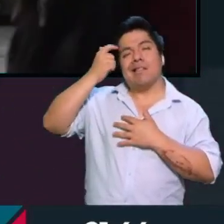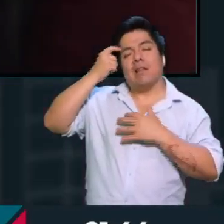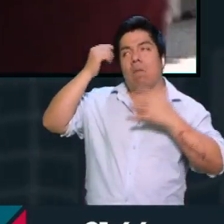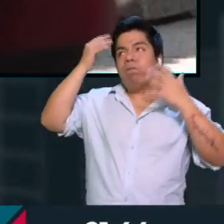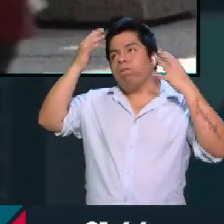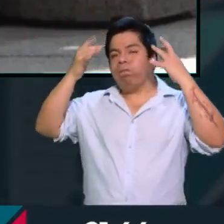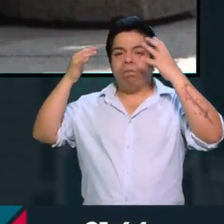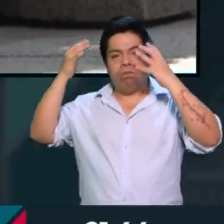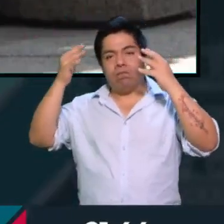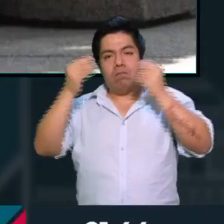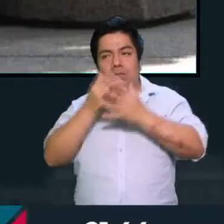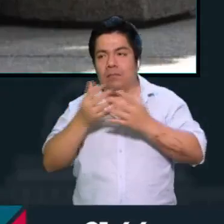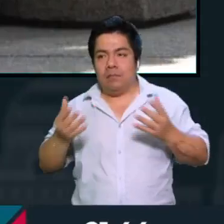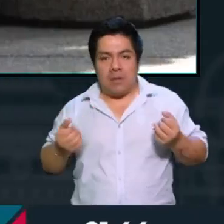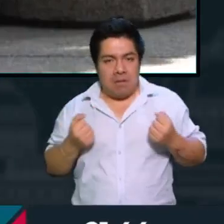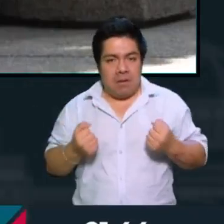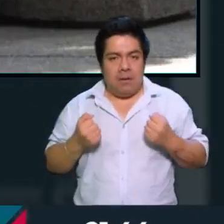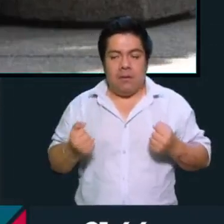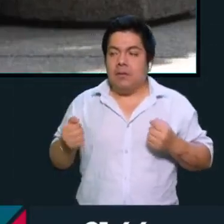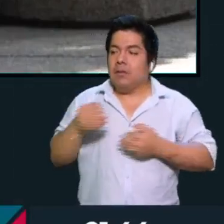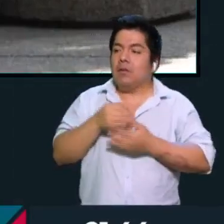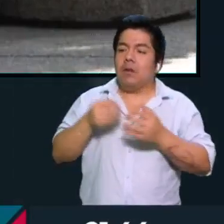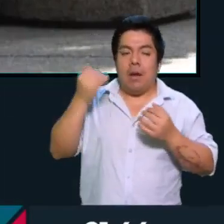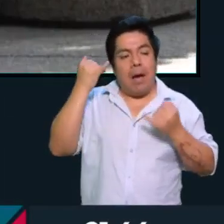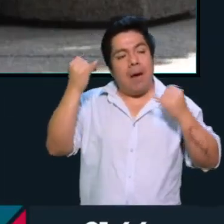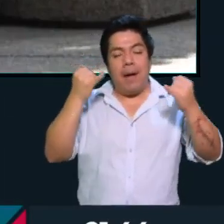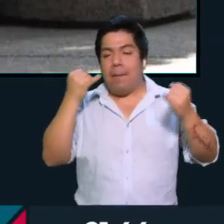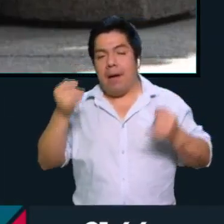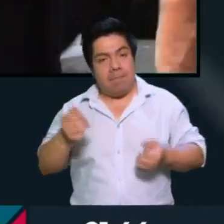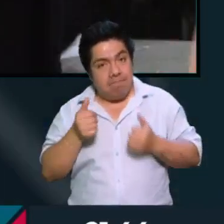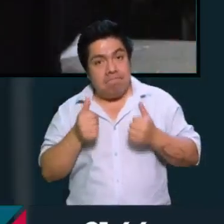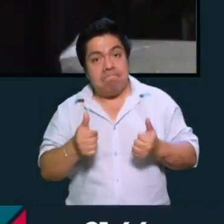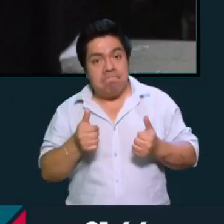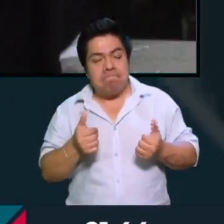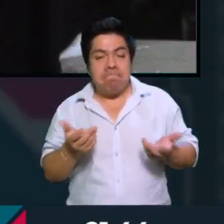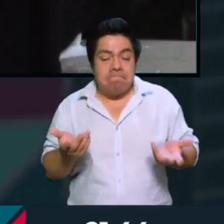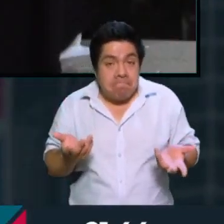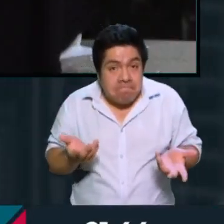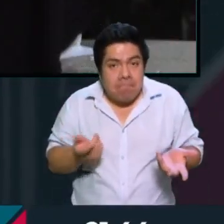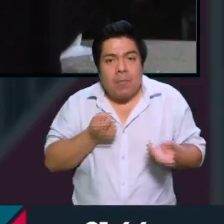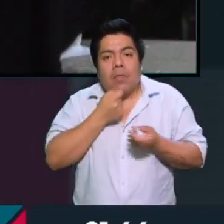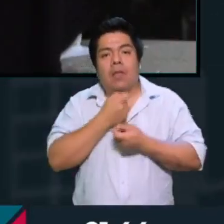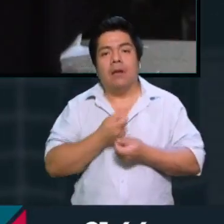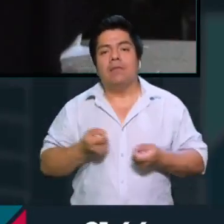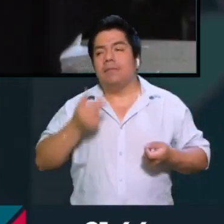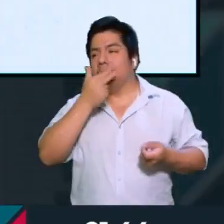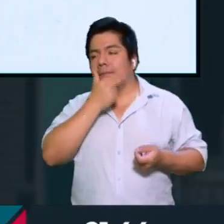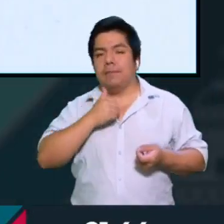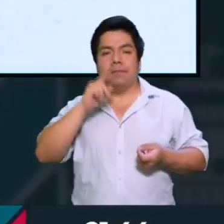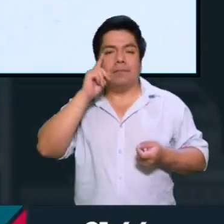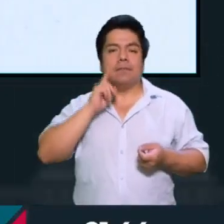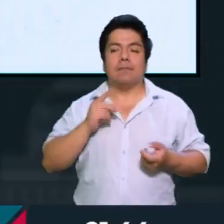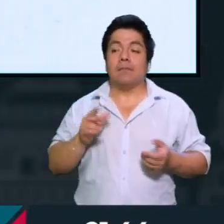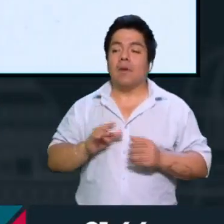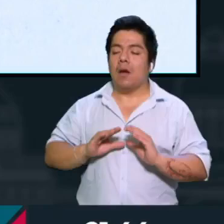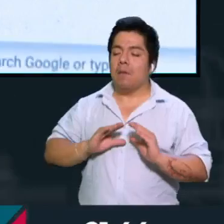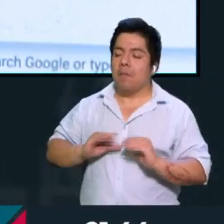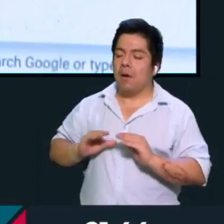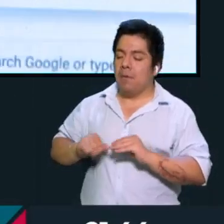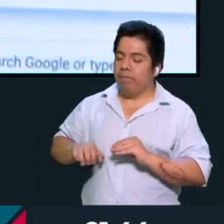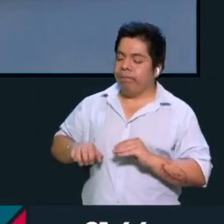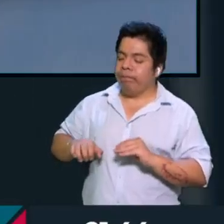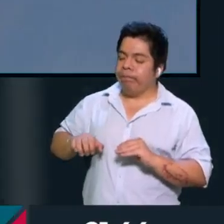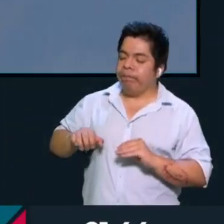como terreno fértil para cualquier idea y, pues, hay que ver qué niñas y niños estamos creando, ¿no?, estamos